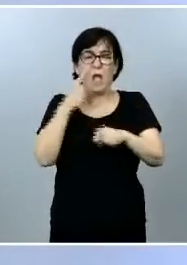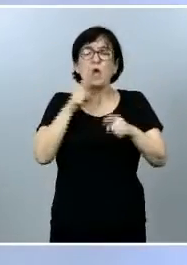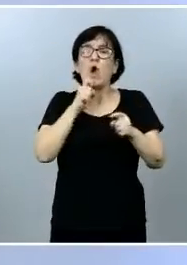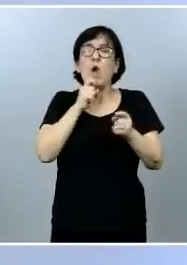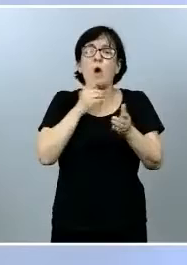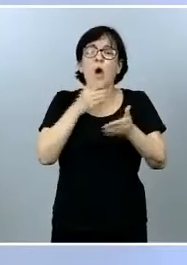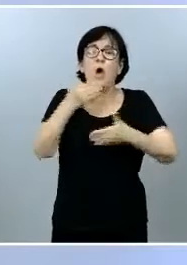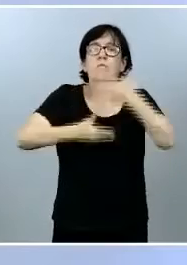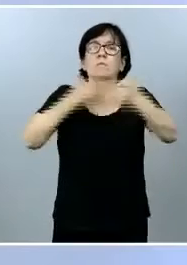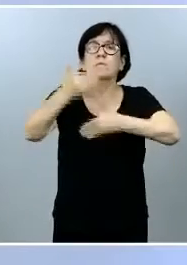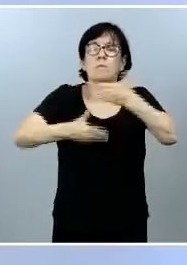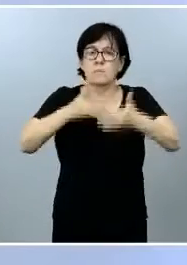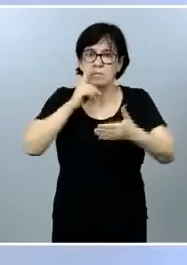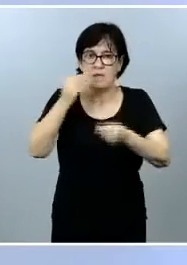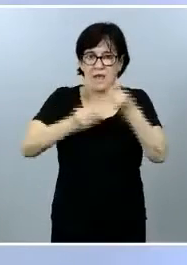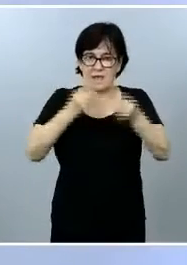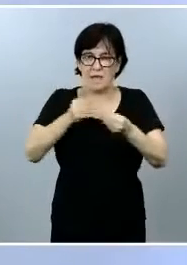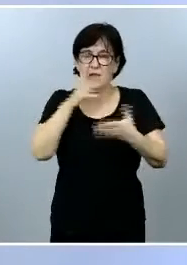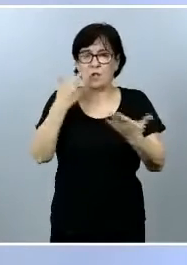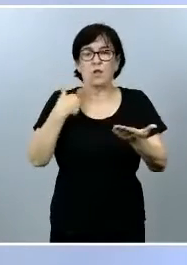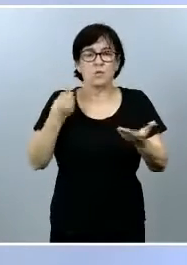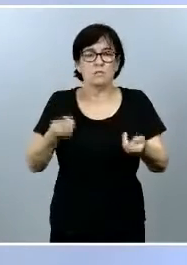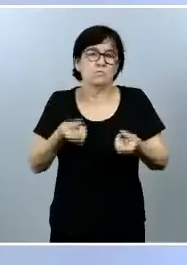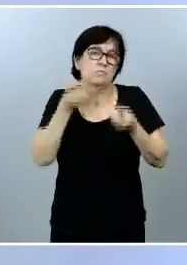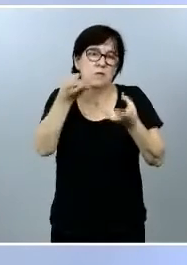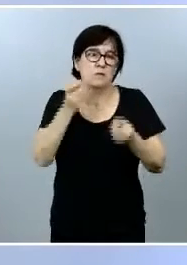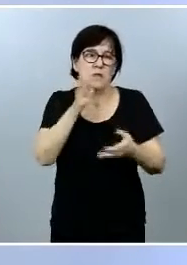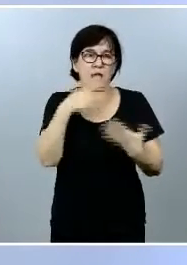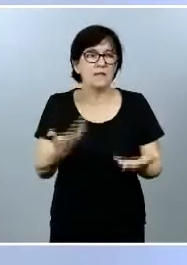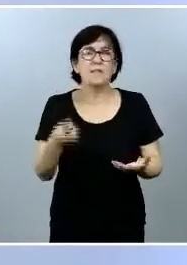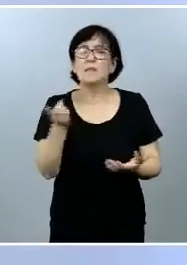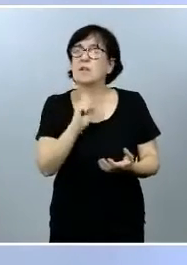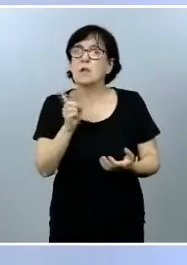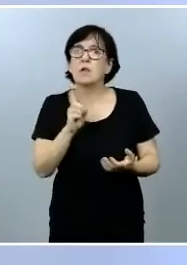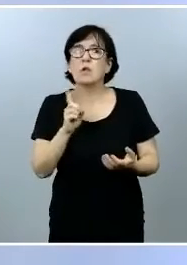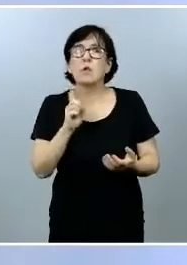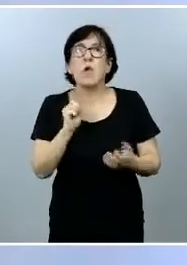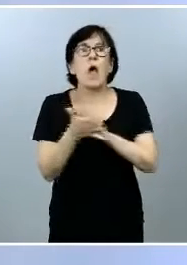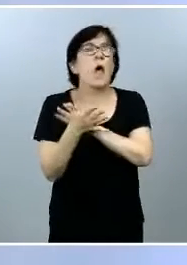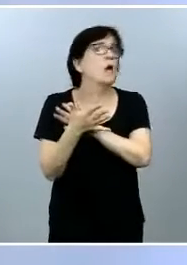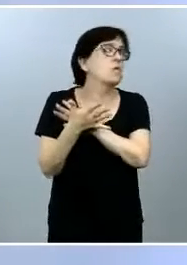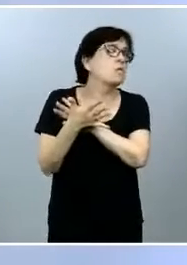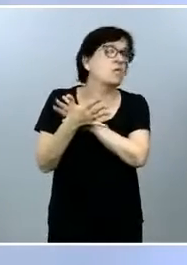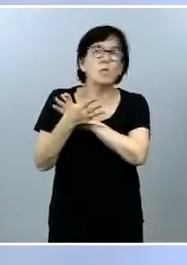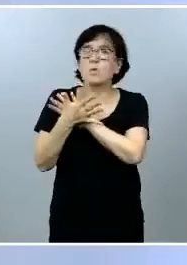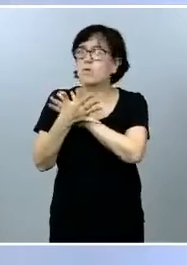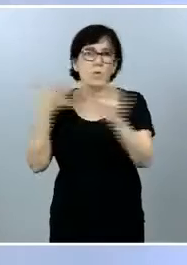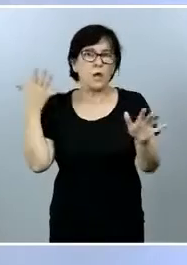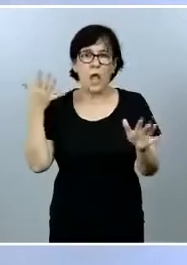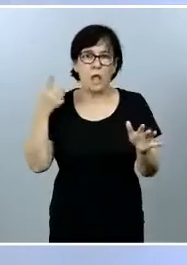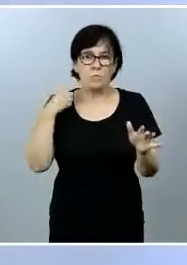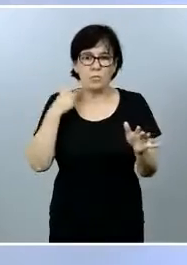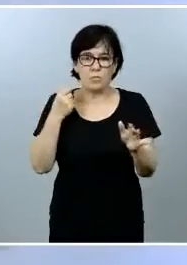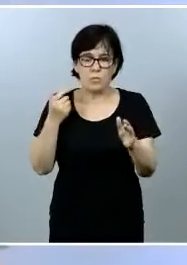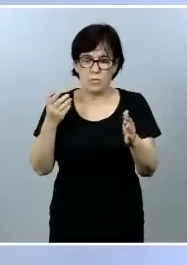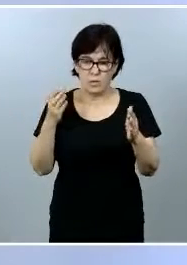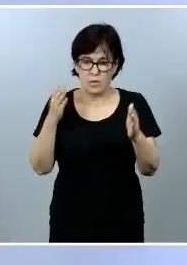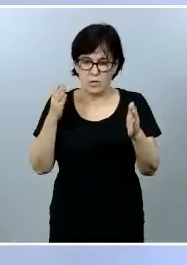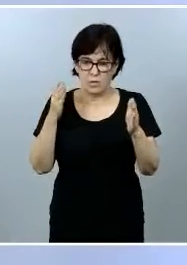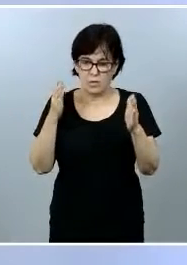lo daremos a conocer hasta ahora no ha habido una aceleración de la etapa de desescalada